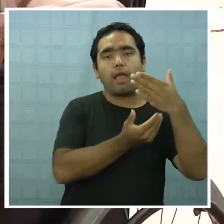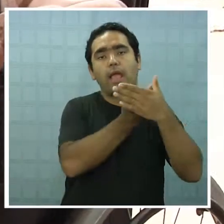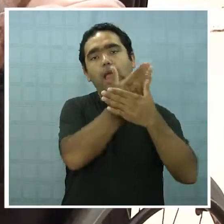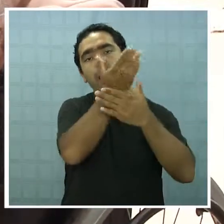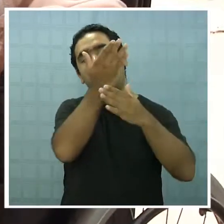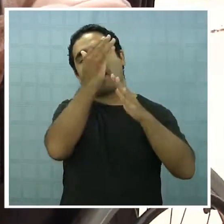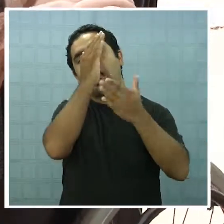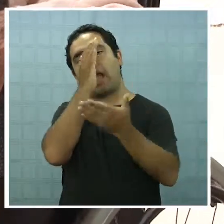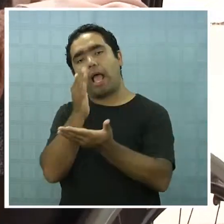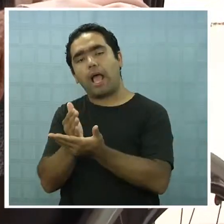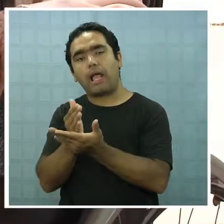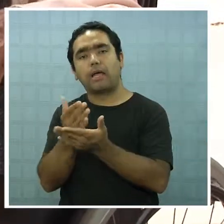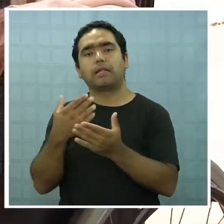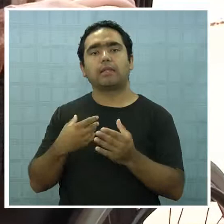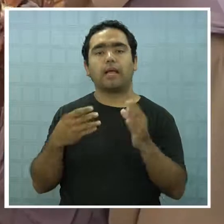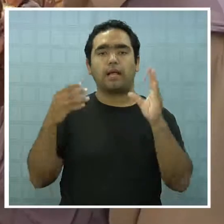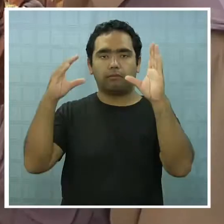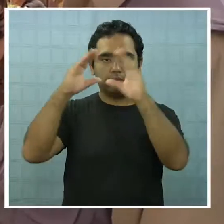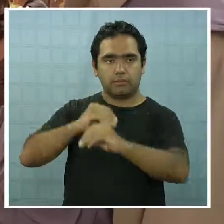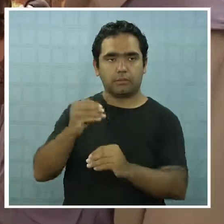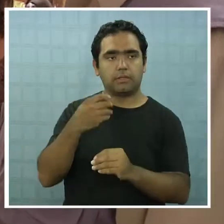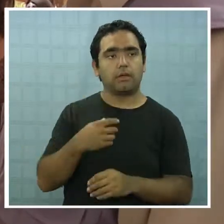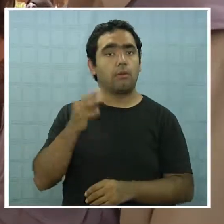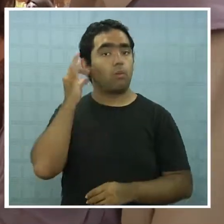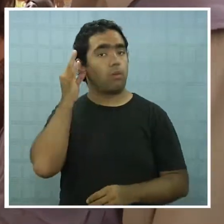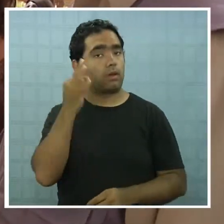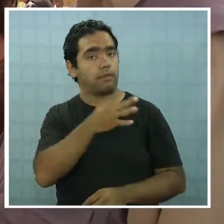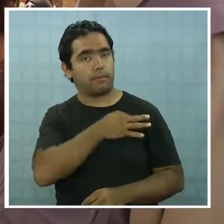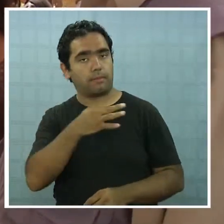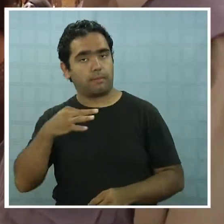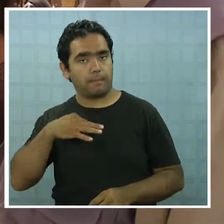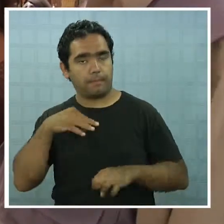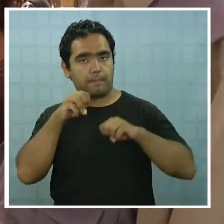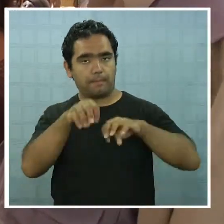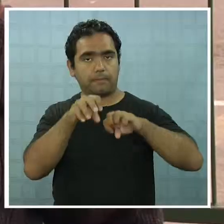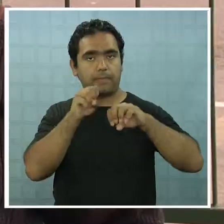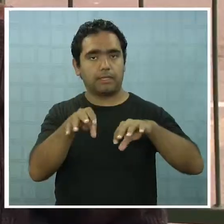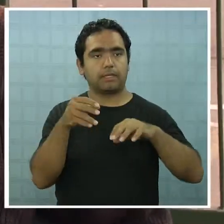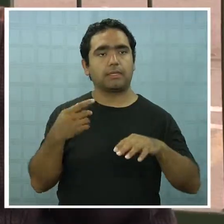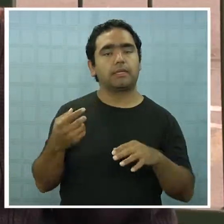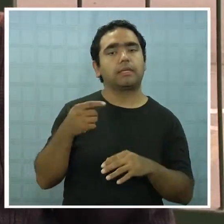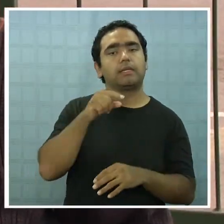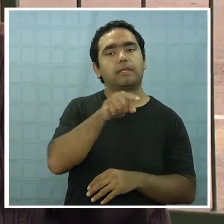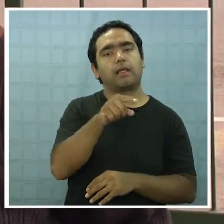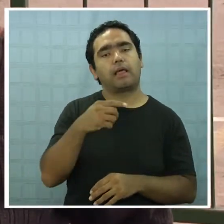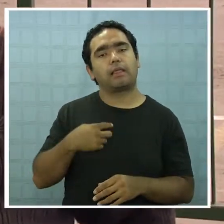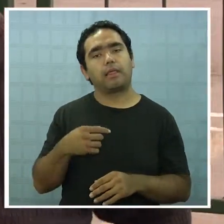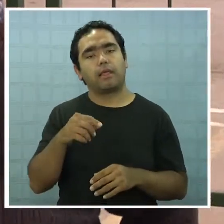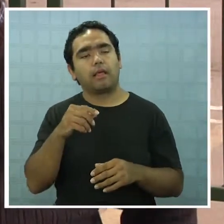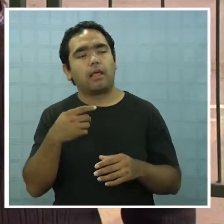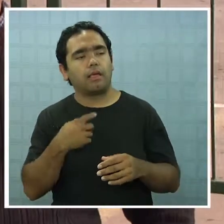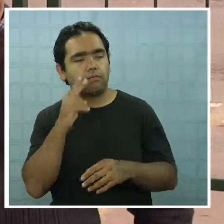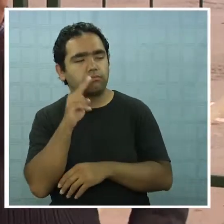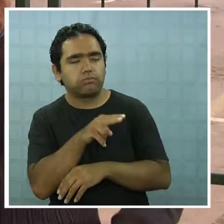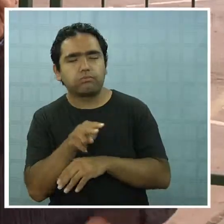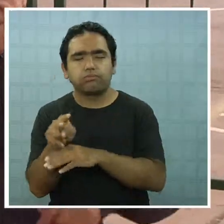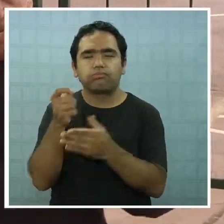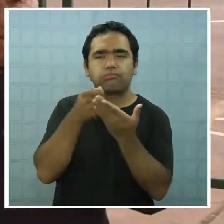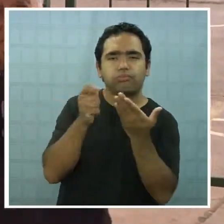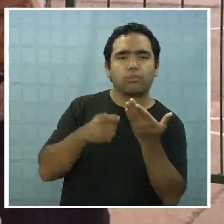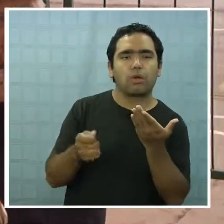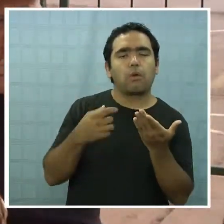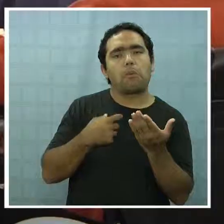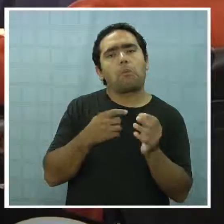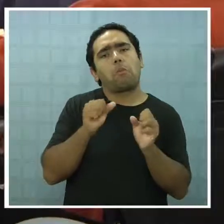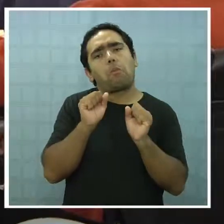Ceremis de Vivienda y Bienes Nacionales analizan la alternativa de establecer campamentos permanentes en las canchas de fútbol de menores,